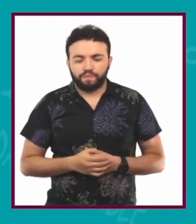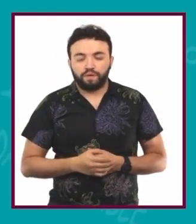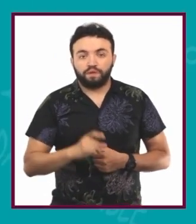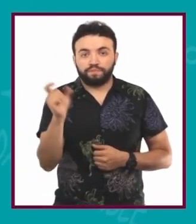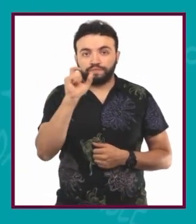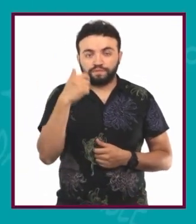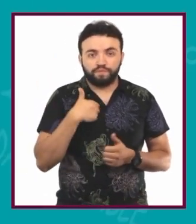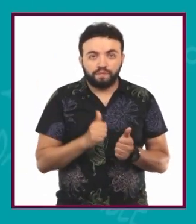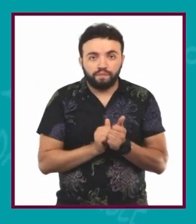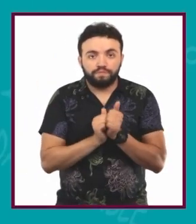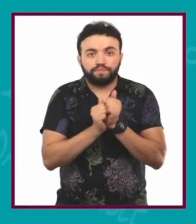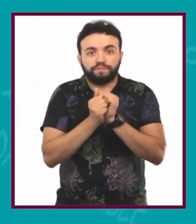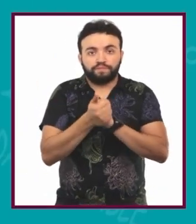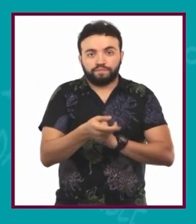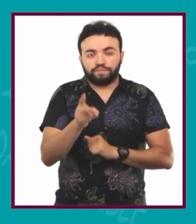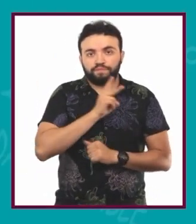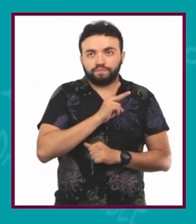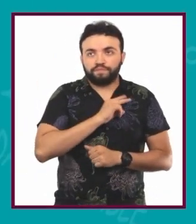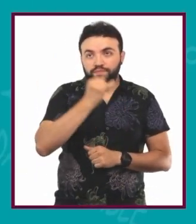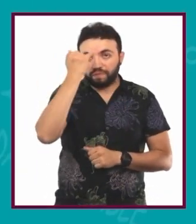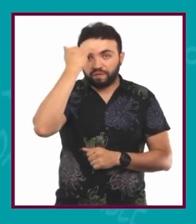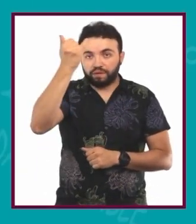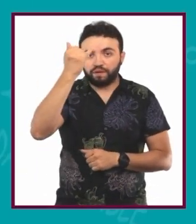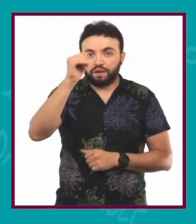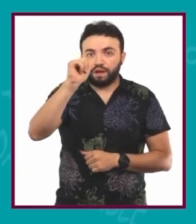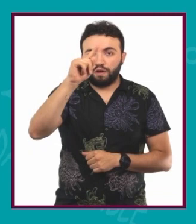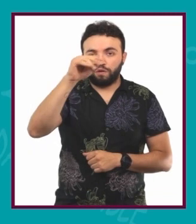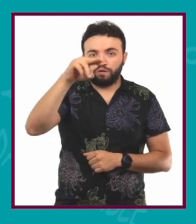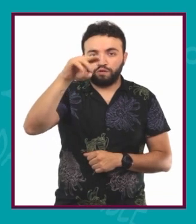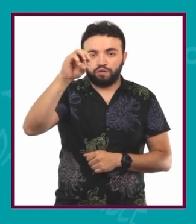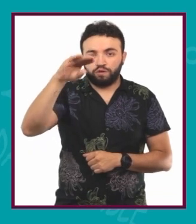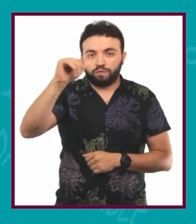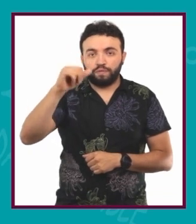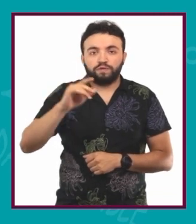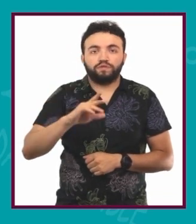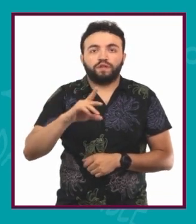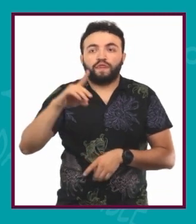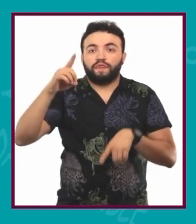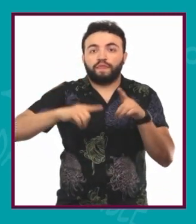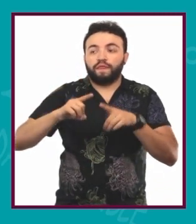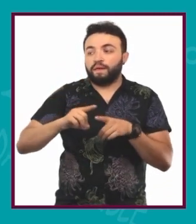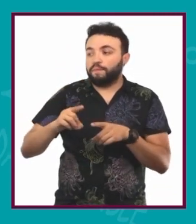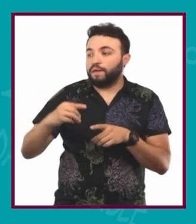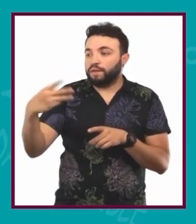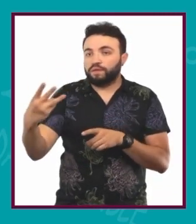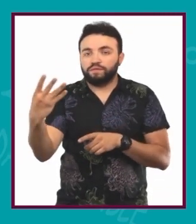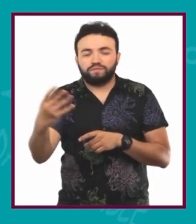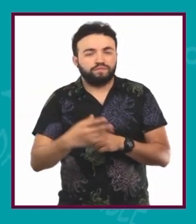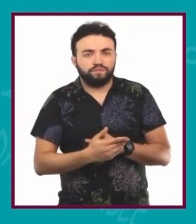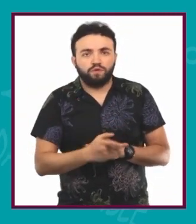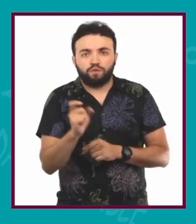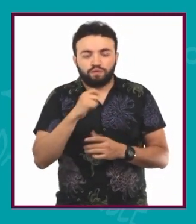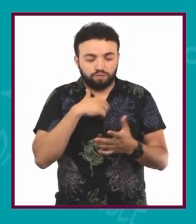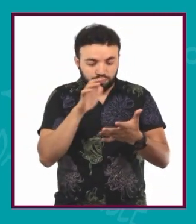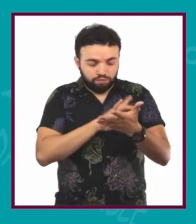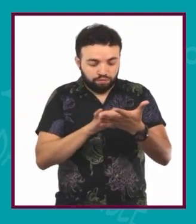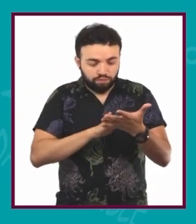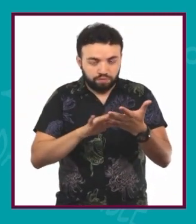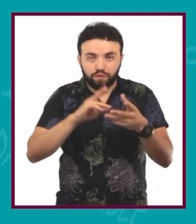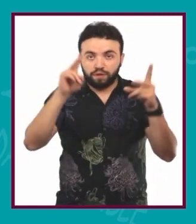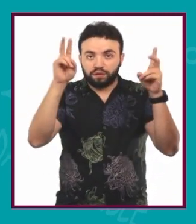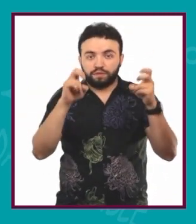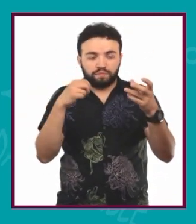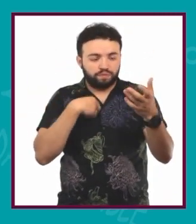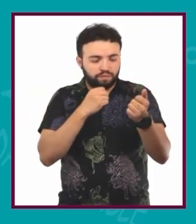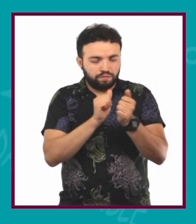Es cuando nosotros empezamos a tener nuestras propias ideas autónomas, que no dependa de los terceros, cuando leemos sobre un tema y sacamos